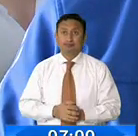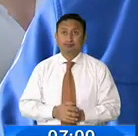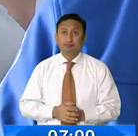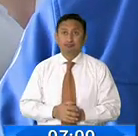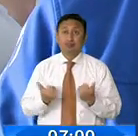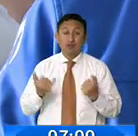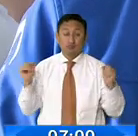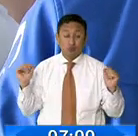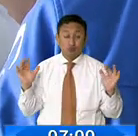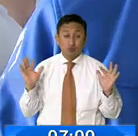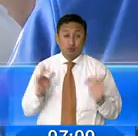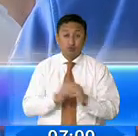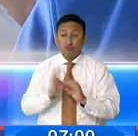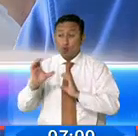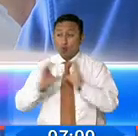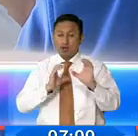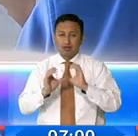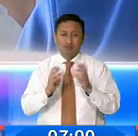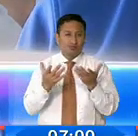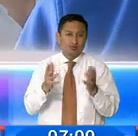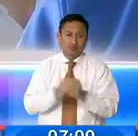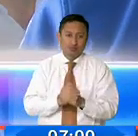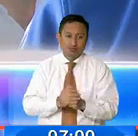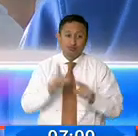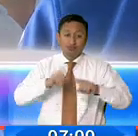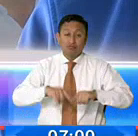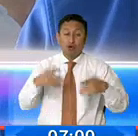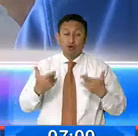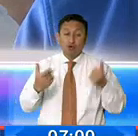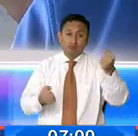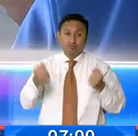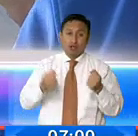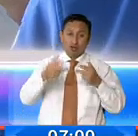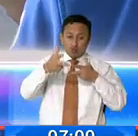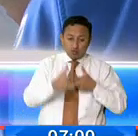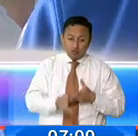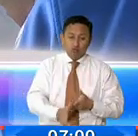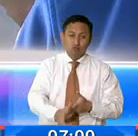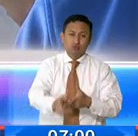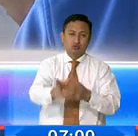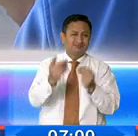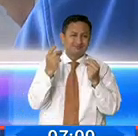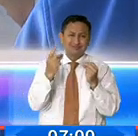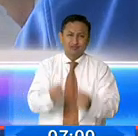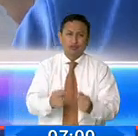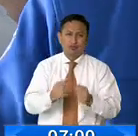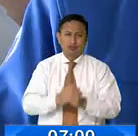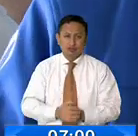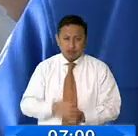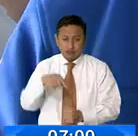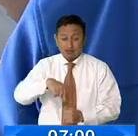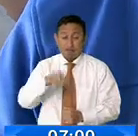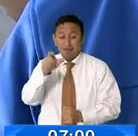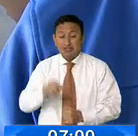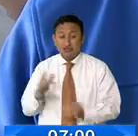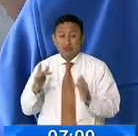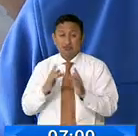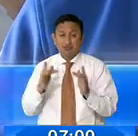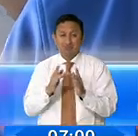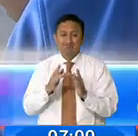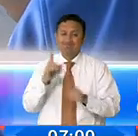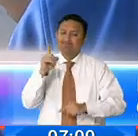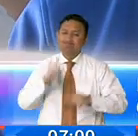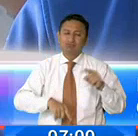concentraciones ni conversatorios, tenemos que hacer caravanas, caminatas rápidas, no tener mucho contacto con la gente